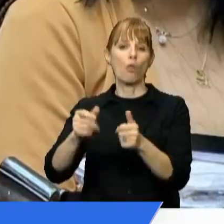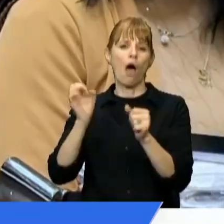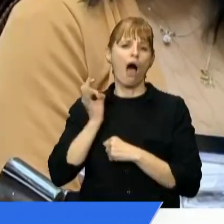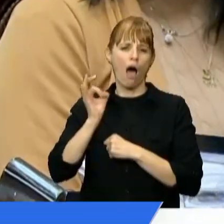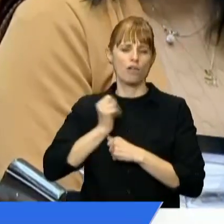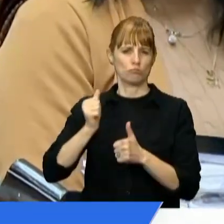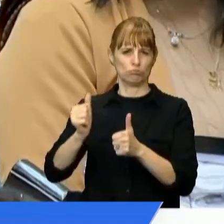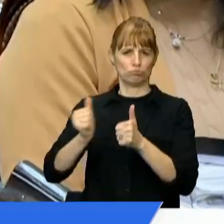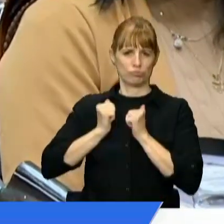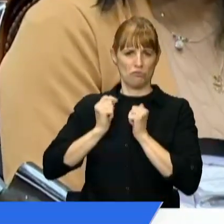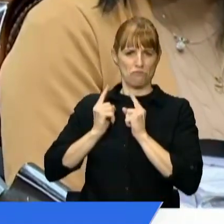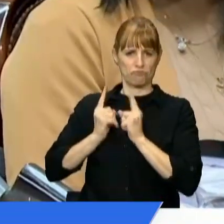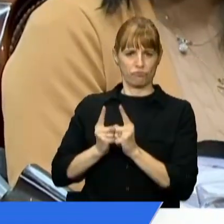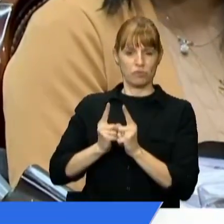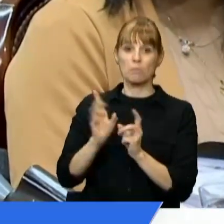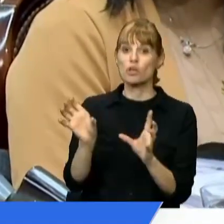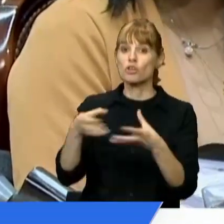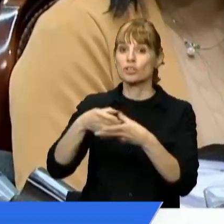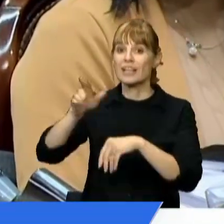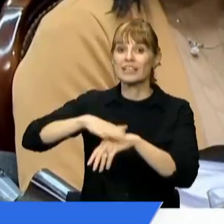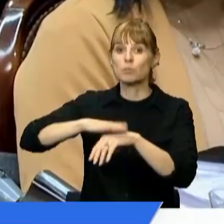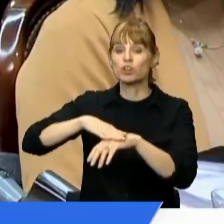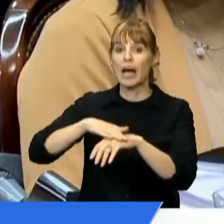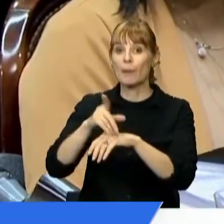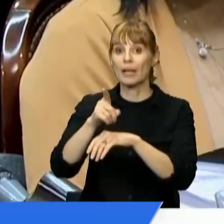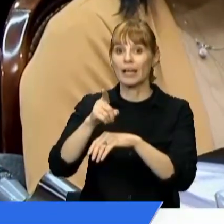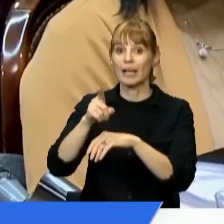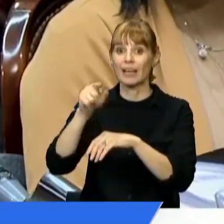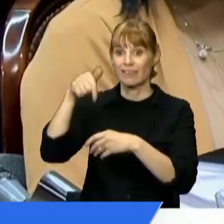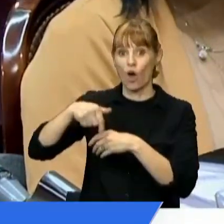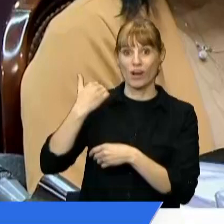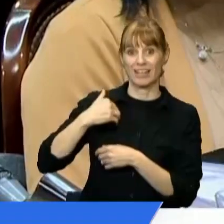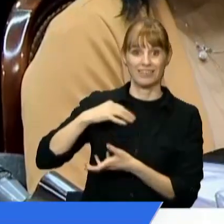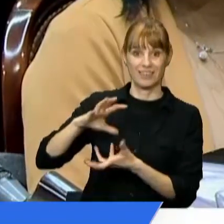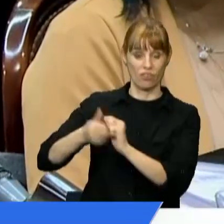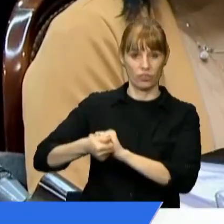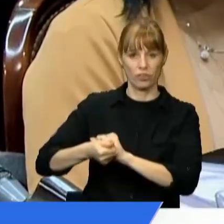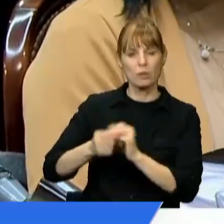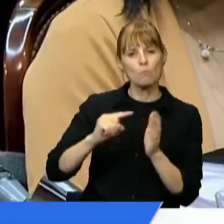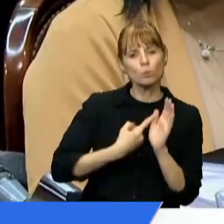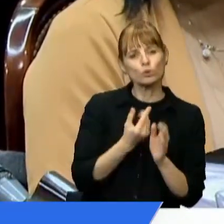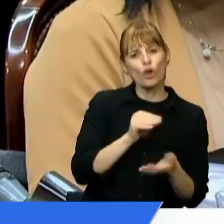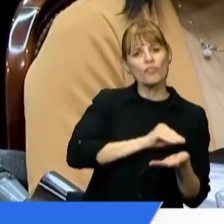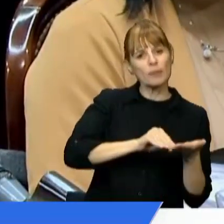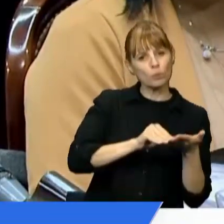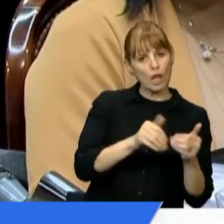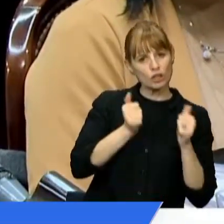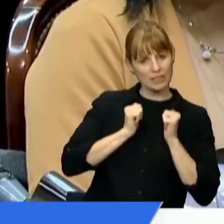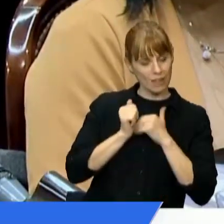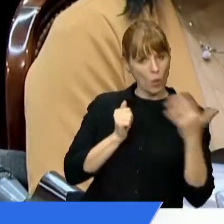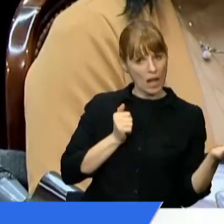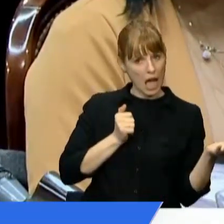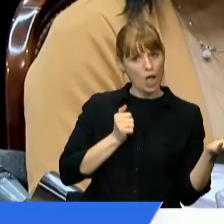es el responsable, su partido es el responsable de cómo está nuestro país. Pero el diputado que está acá sentado al lado mío, normalmente,